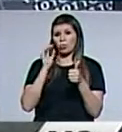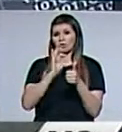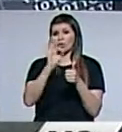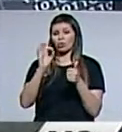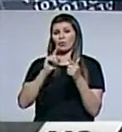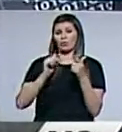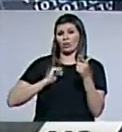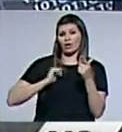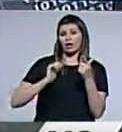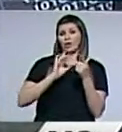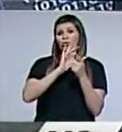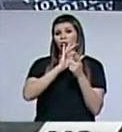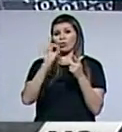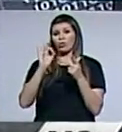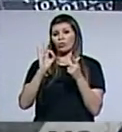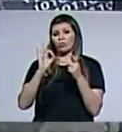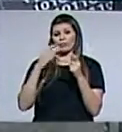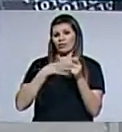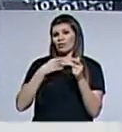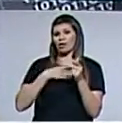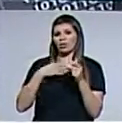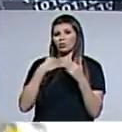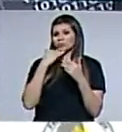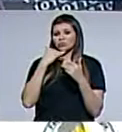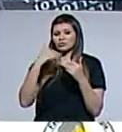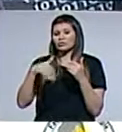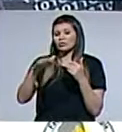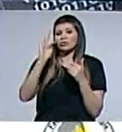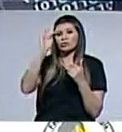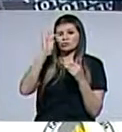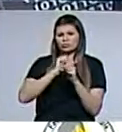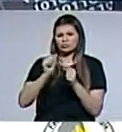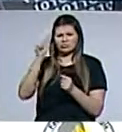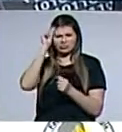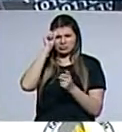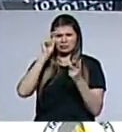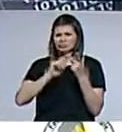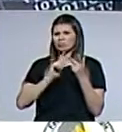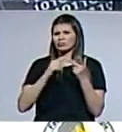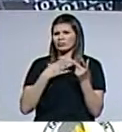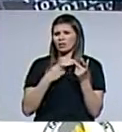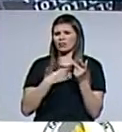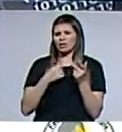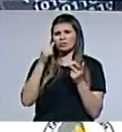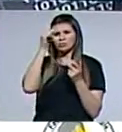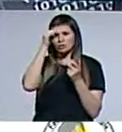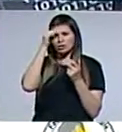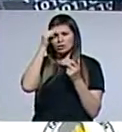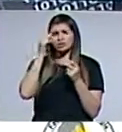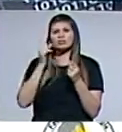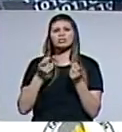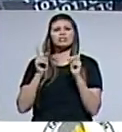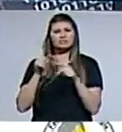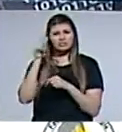femenino y en blanco. Esta casilla que indica el género que puedan dejar en blanco